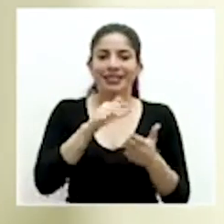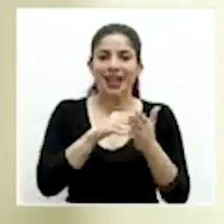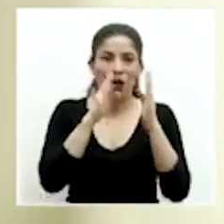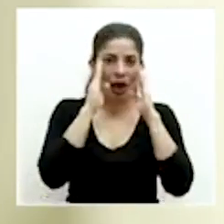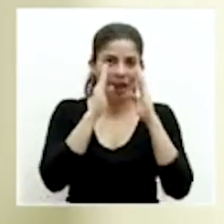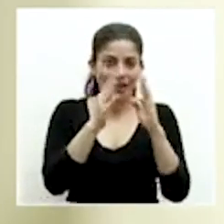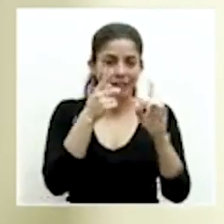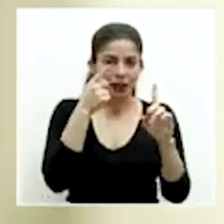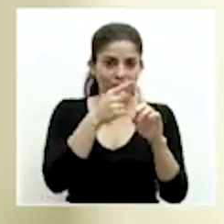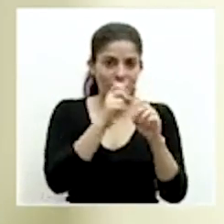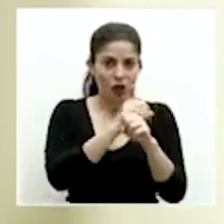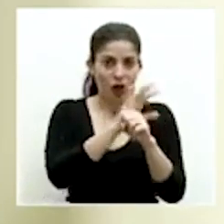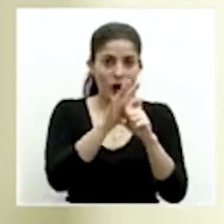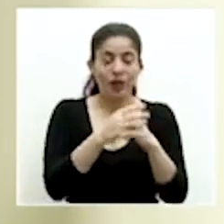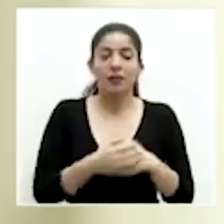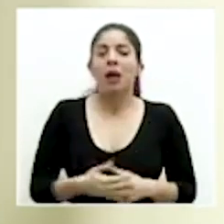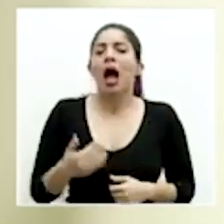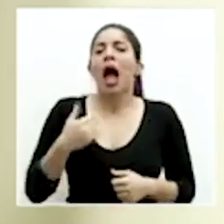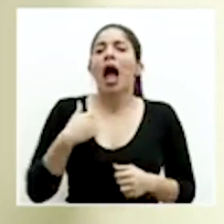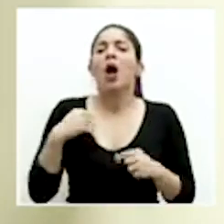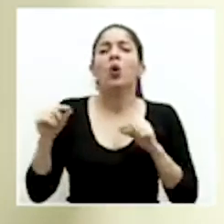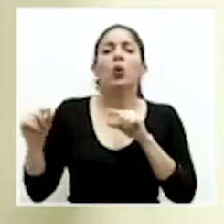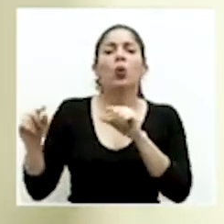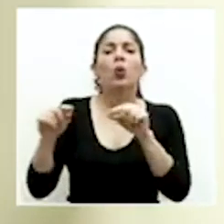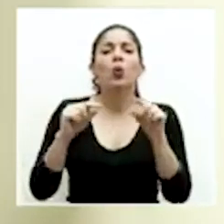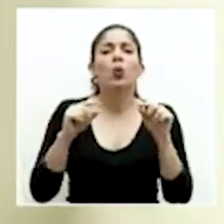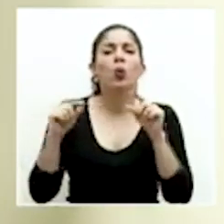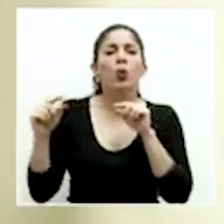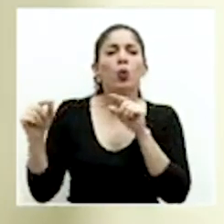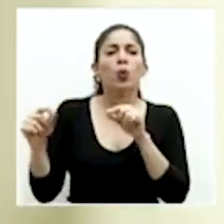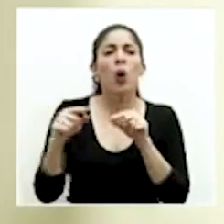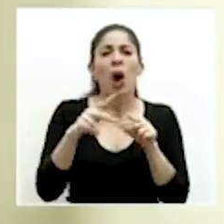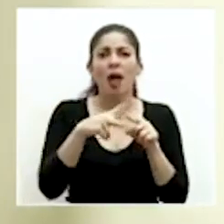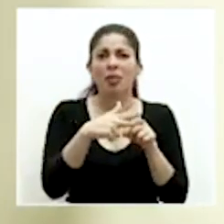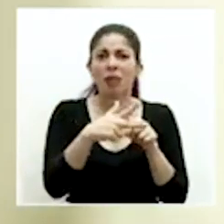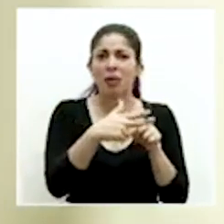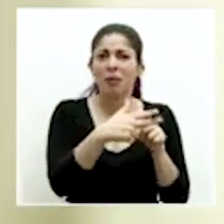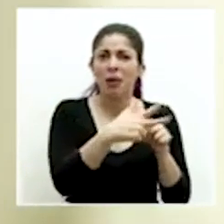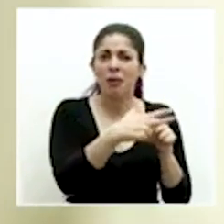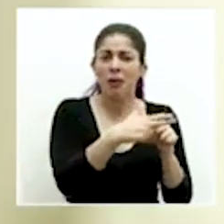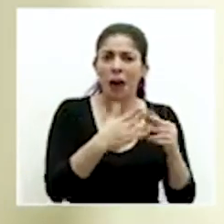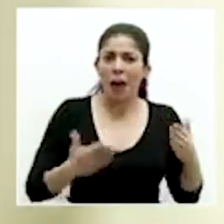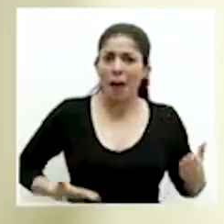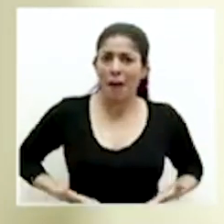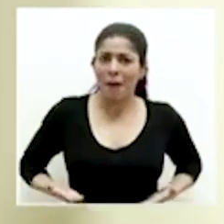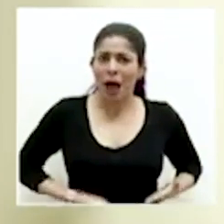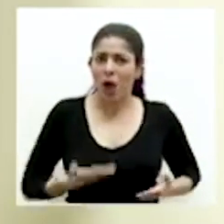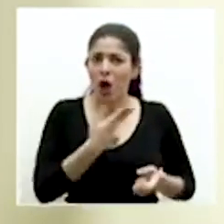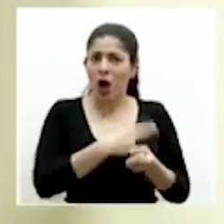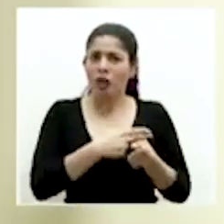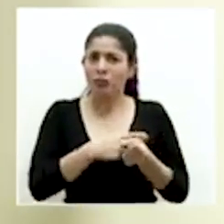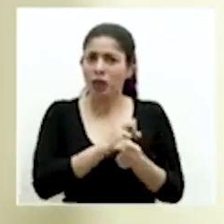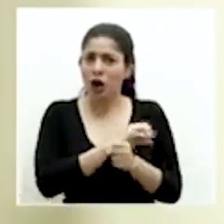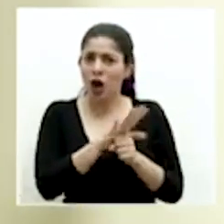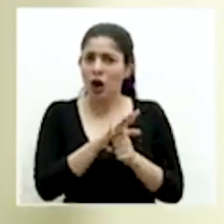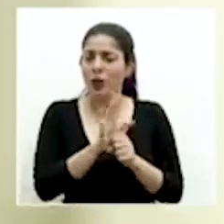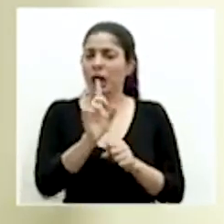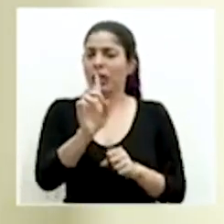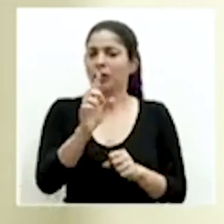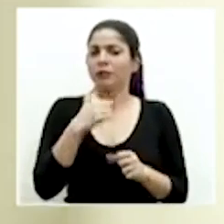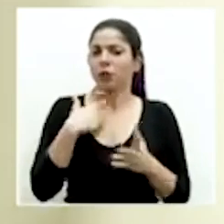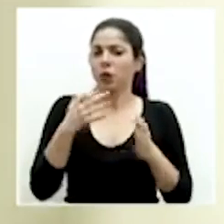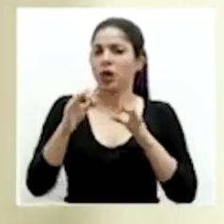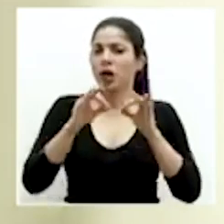enfermedad COVID. Ha habido algunos rumores de que se están despidiendo personas en CEACO, y lo que quiero